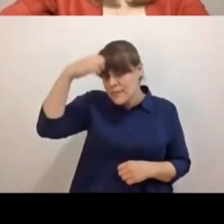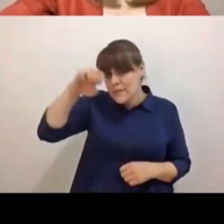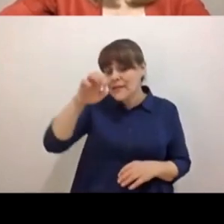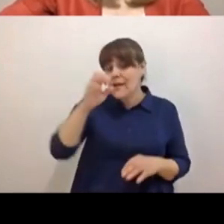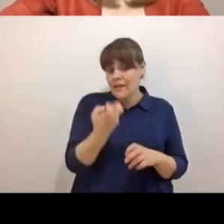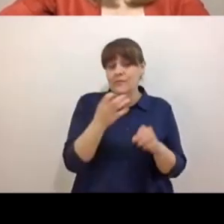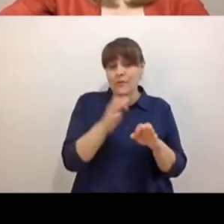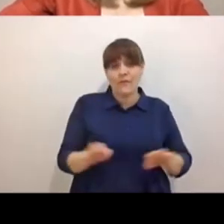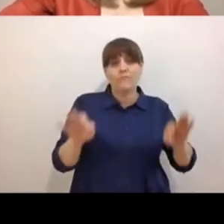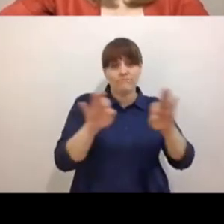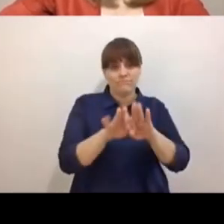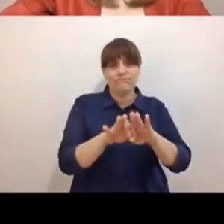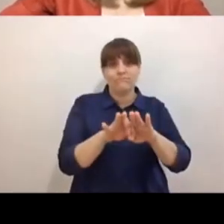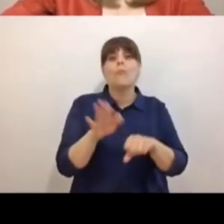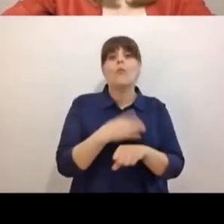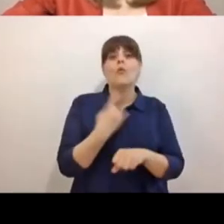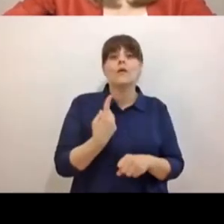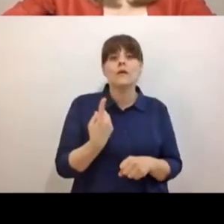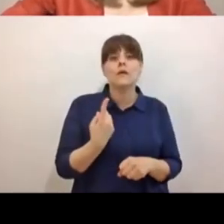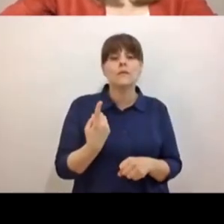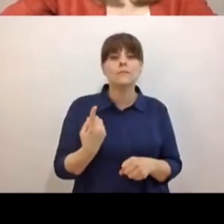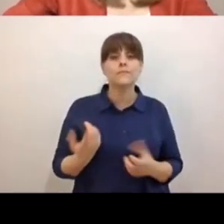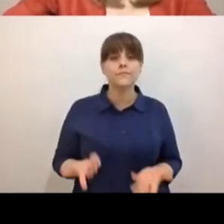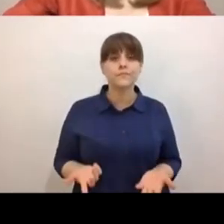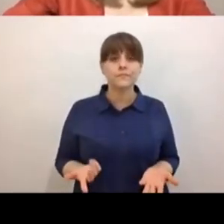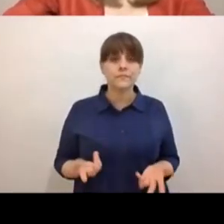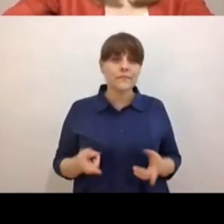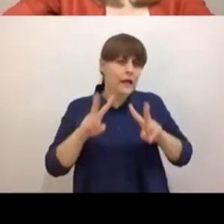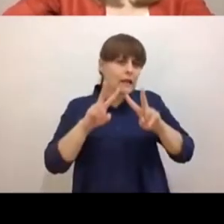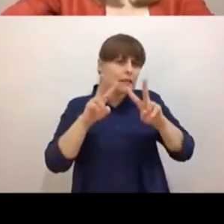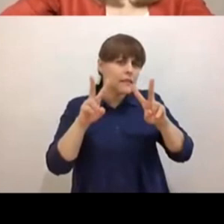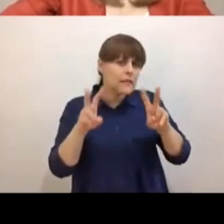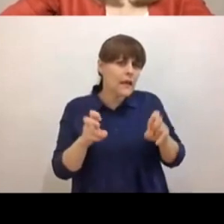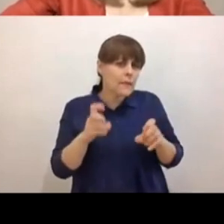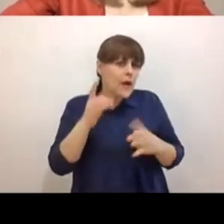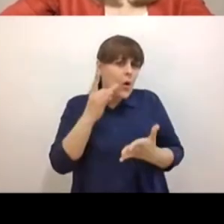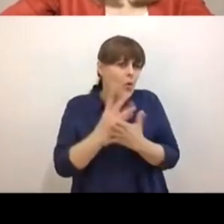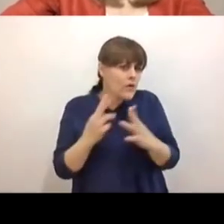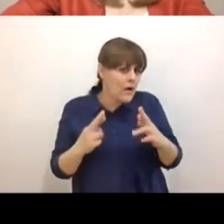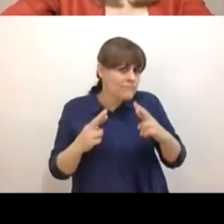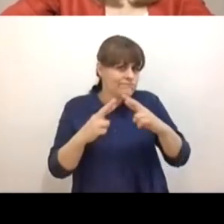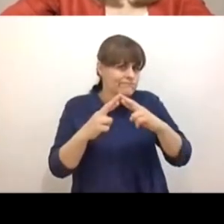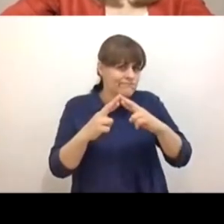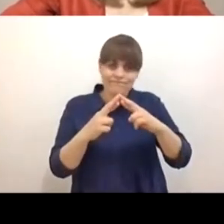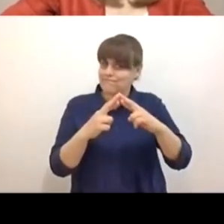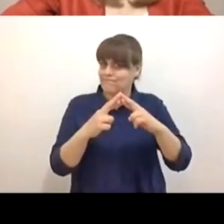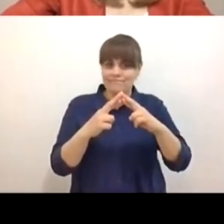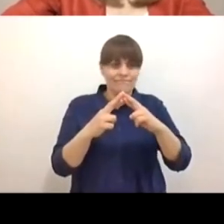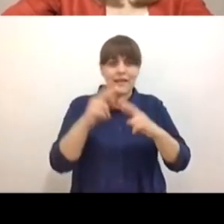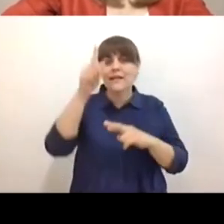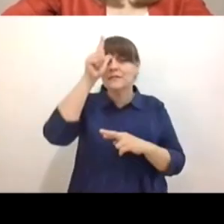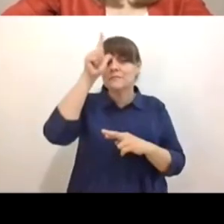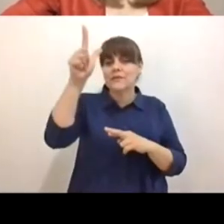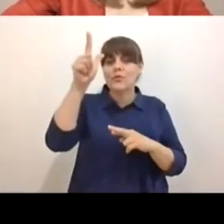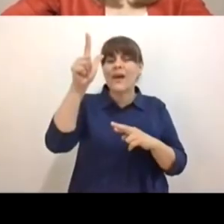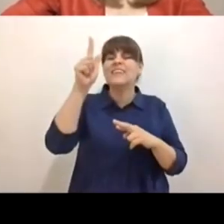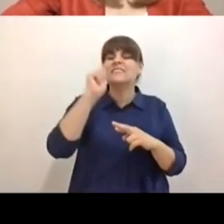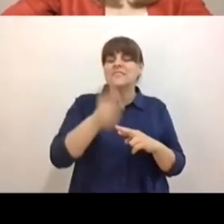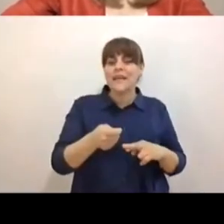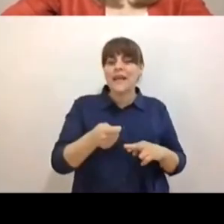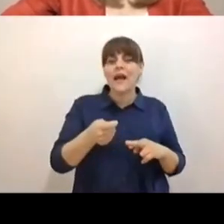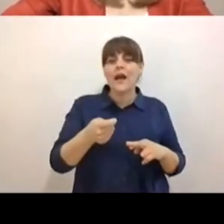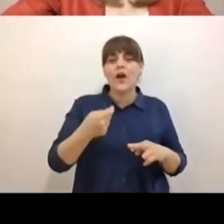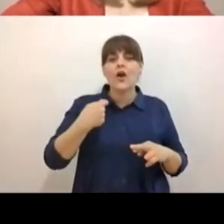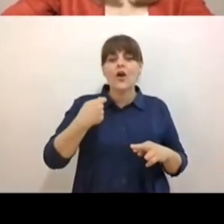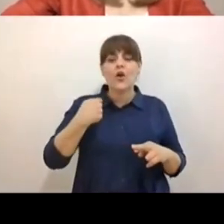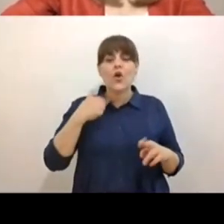Porque no tiene que ver con un tema solo religioso, tiene que ver con cómo uno se conecta con